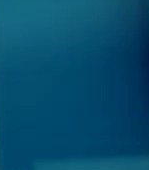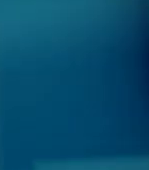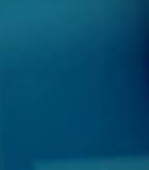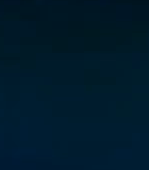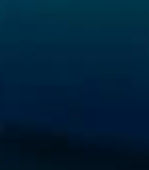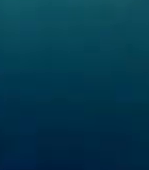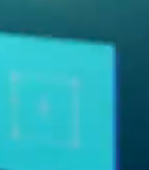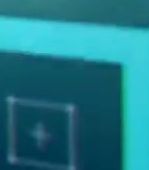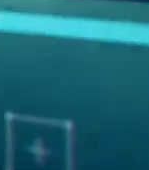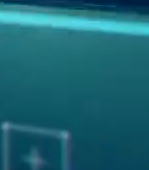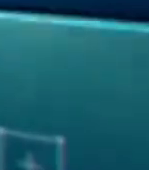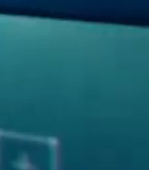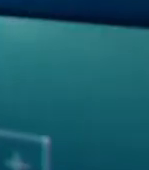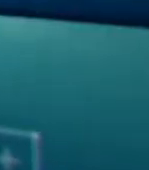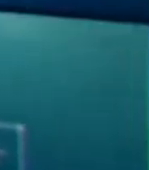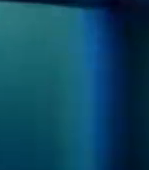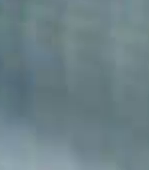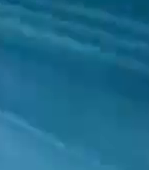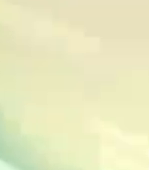mismo